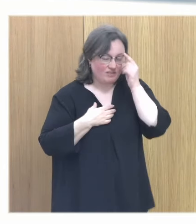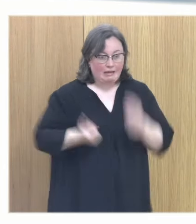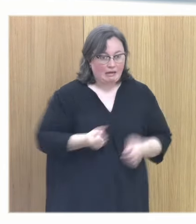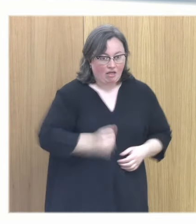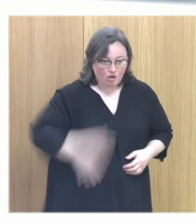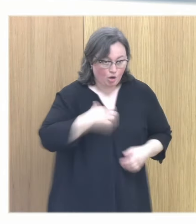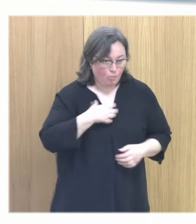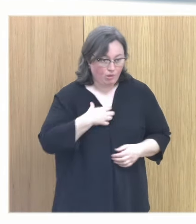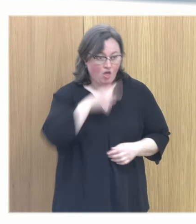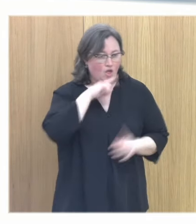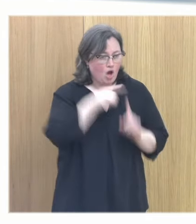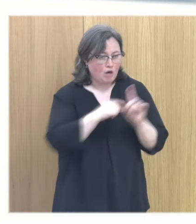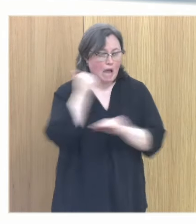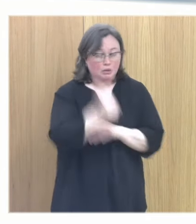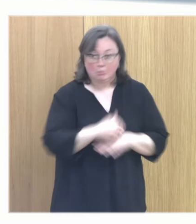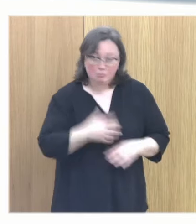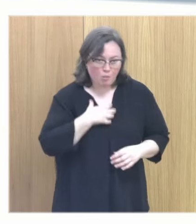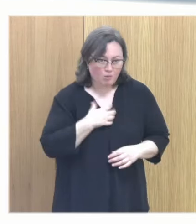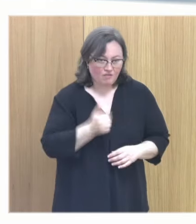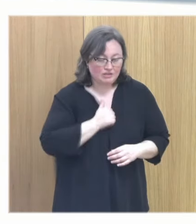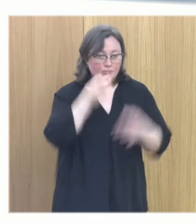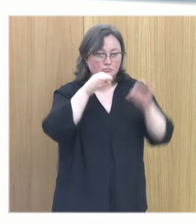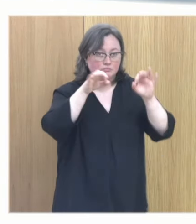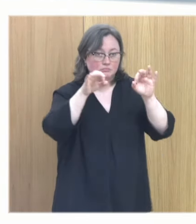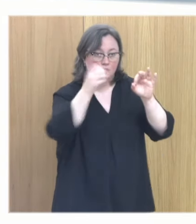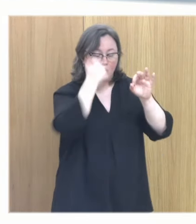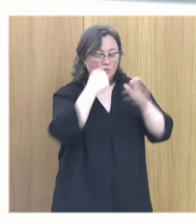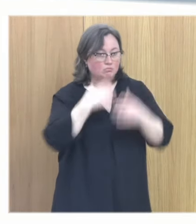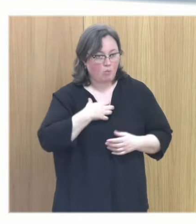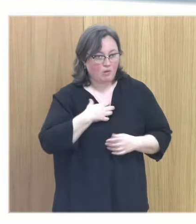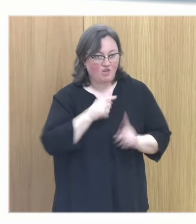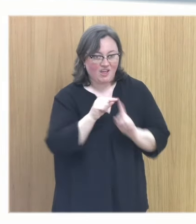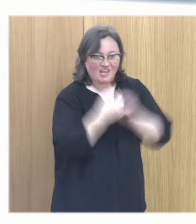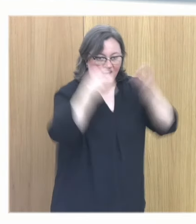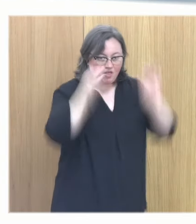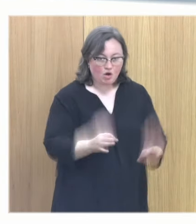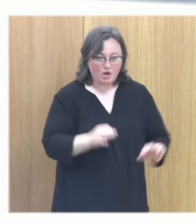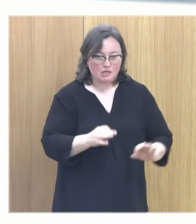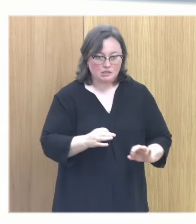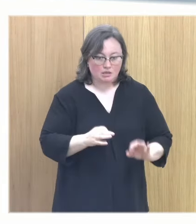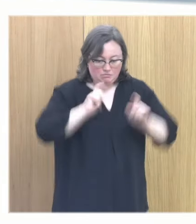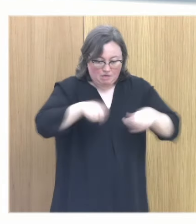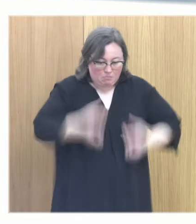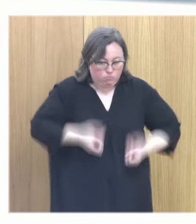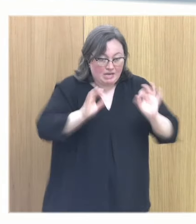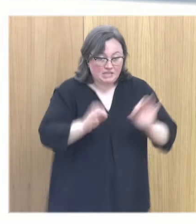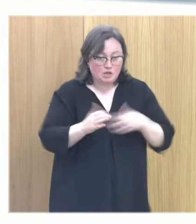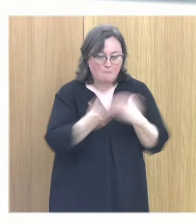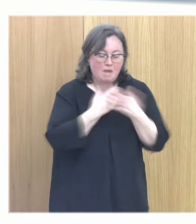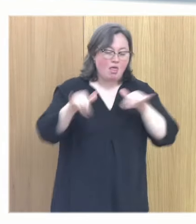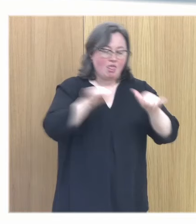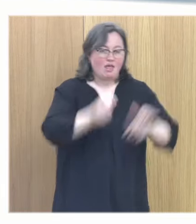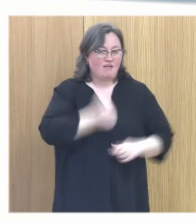puedo fingir el umbral alto de dolor no puedo fingir la mirada vacía son indicadores que se dan sin poder ser manipulados entonces